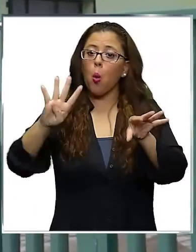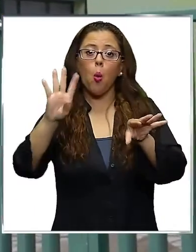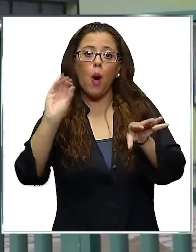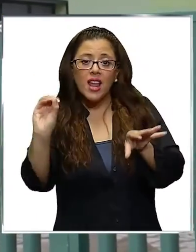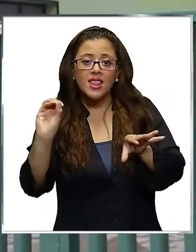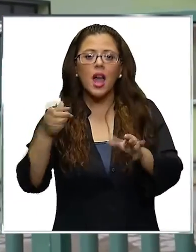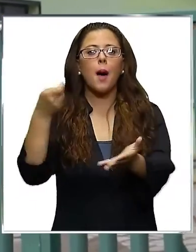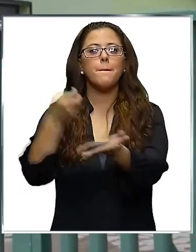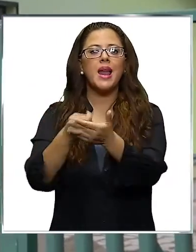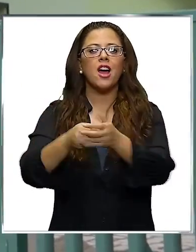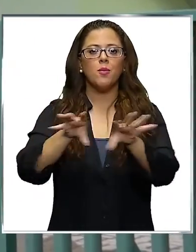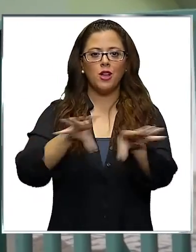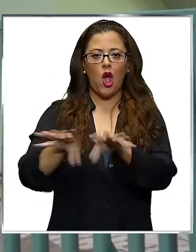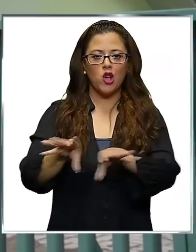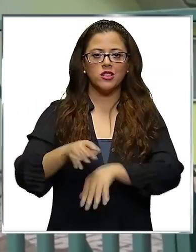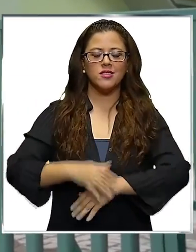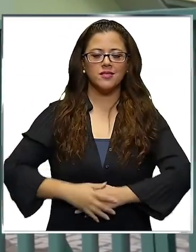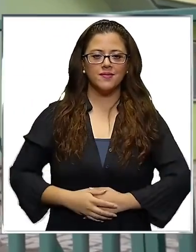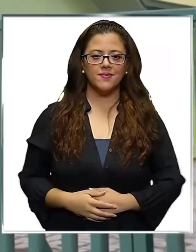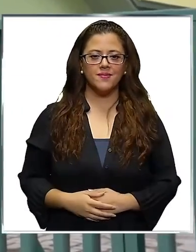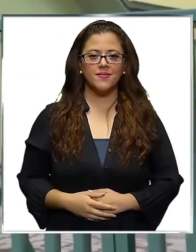40 serán para implementos. Bueno, entonces